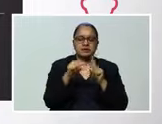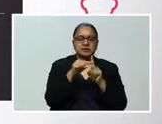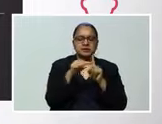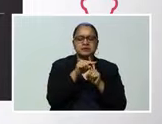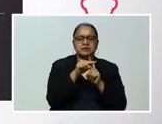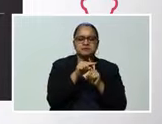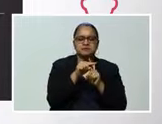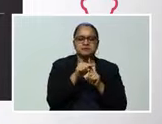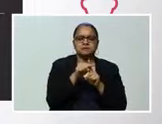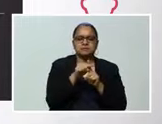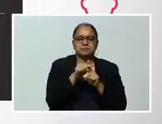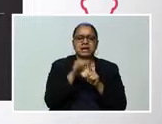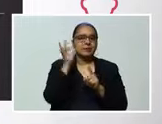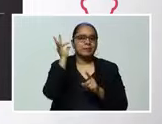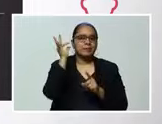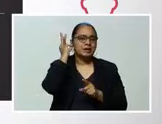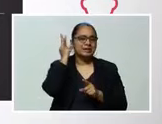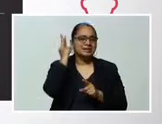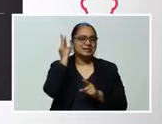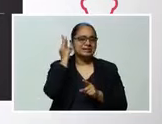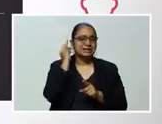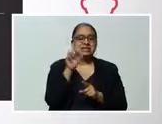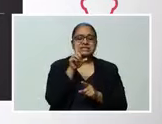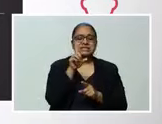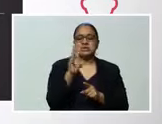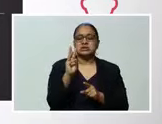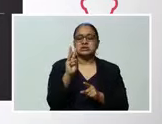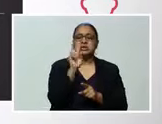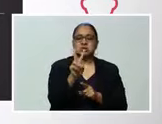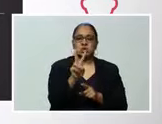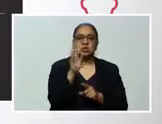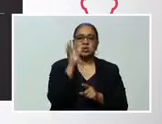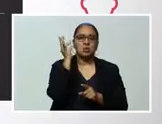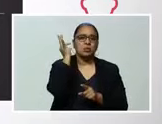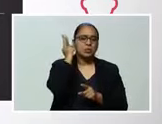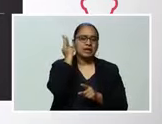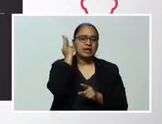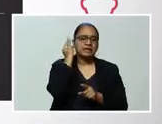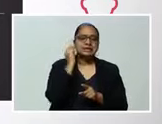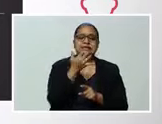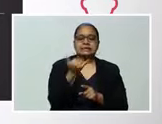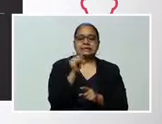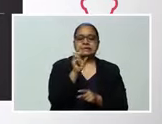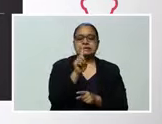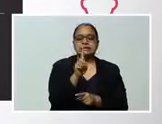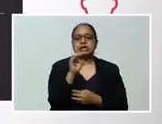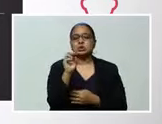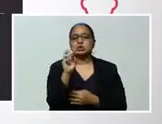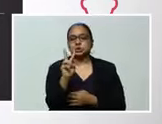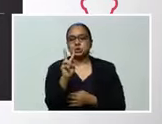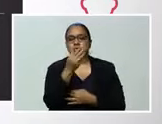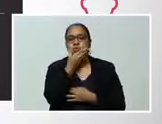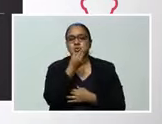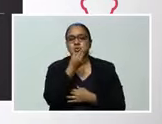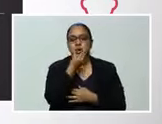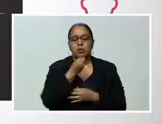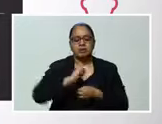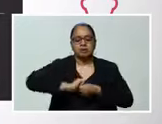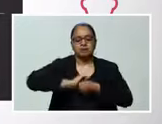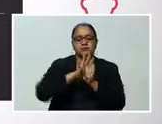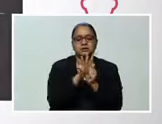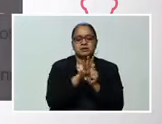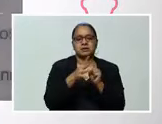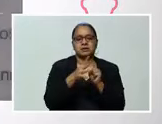Corresponde a mujeres 162 el número de mujeres Y 102 el número de hombres positivos con COVID